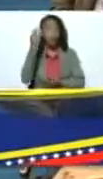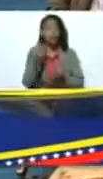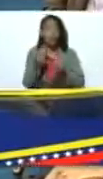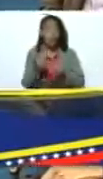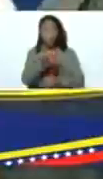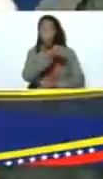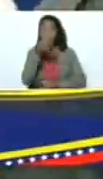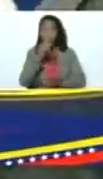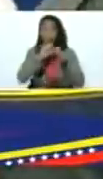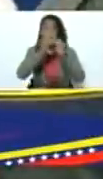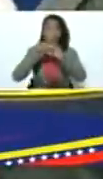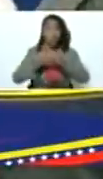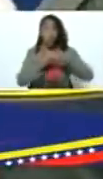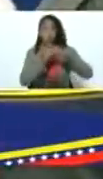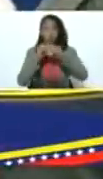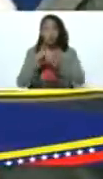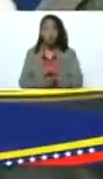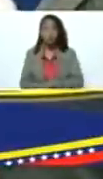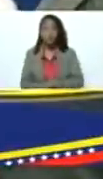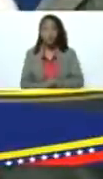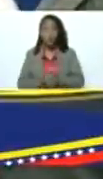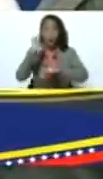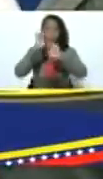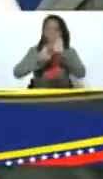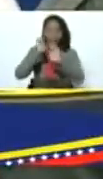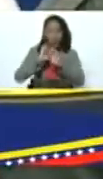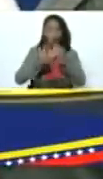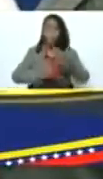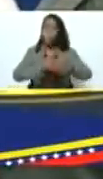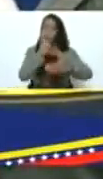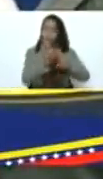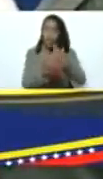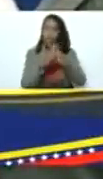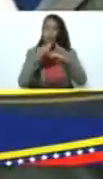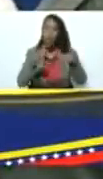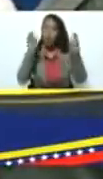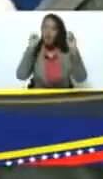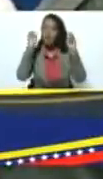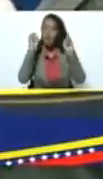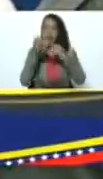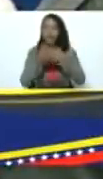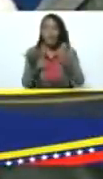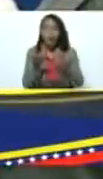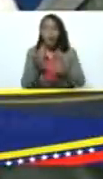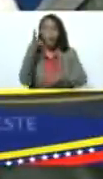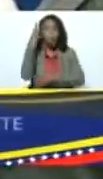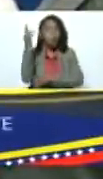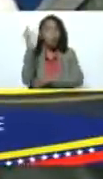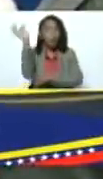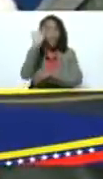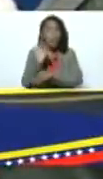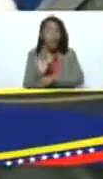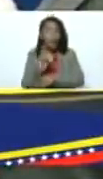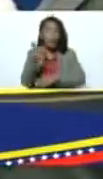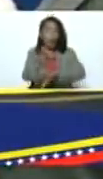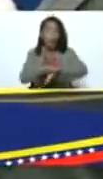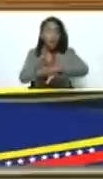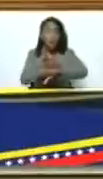eficiente en la evaluación de proyectos y en todo el tema del Consejo Federal de Gobierno. Bueno,